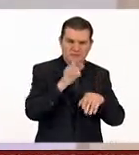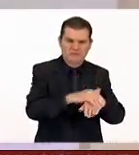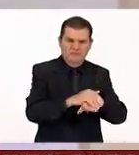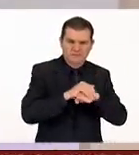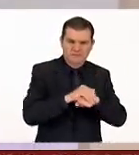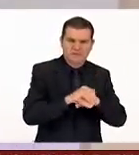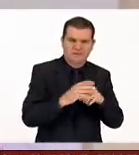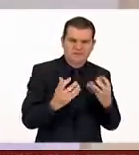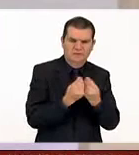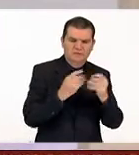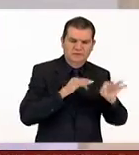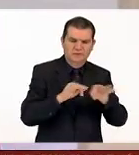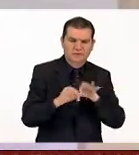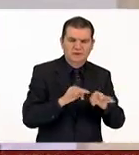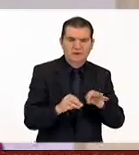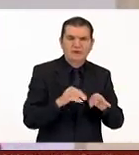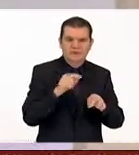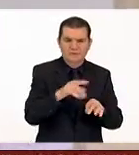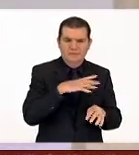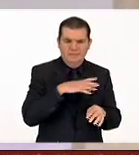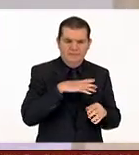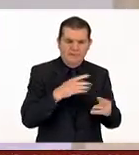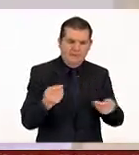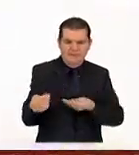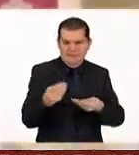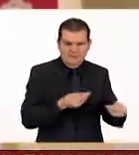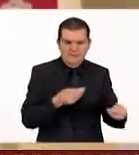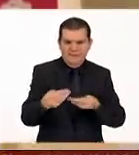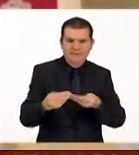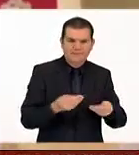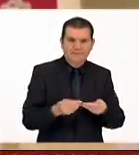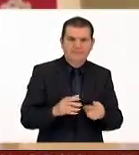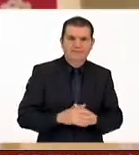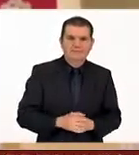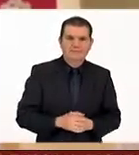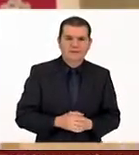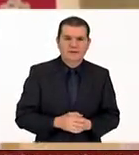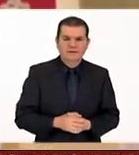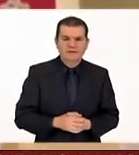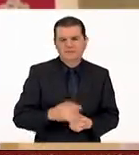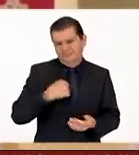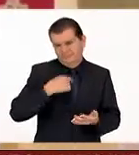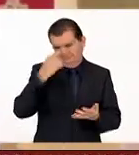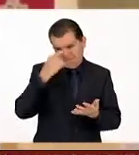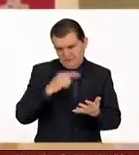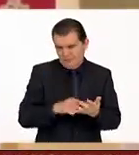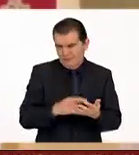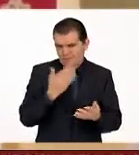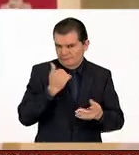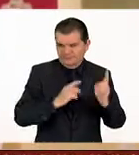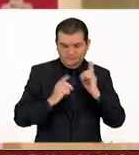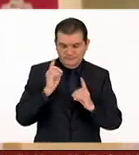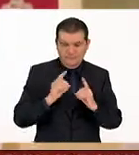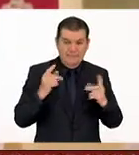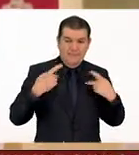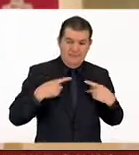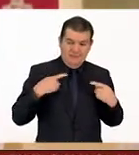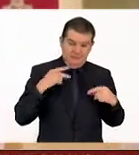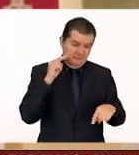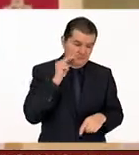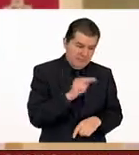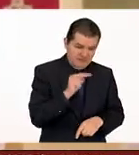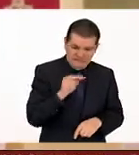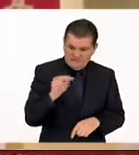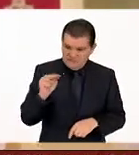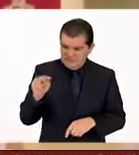colaborador y habrá una reciprocidad. Creo que sin duda cuando la gente venga y se dé cuenta